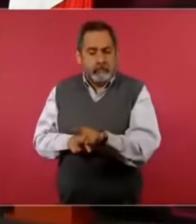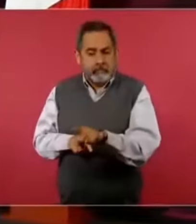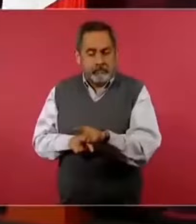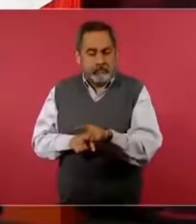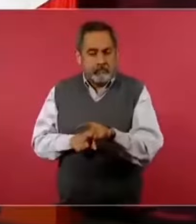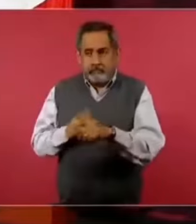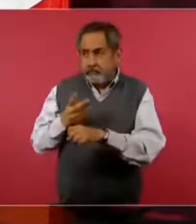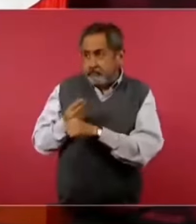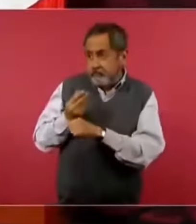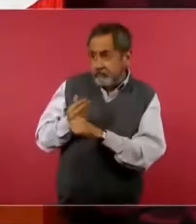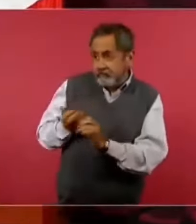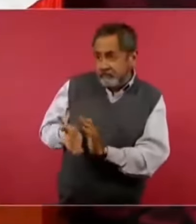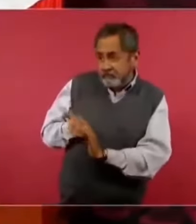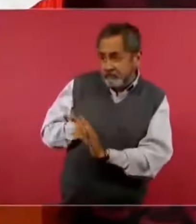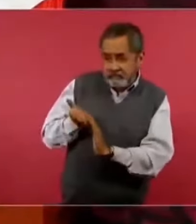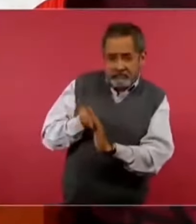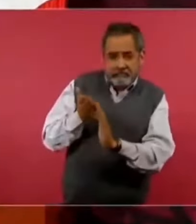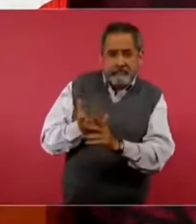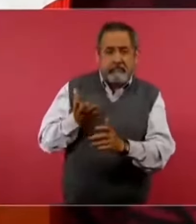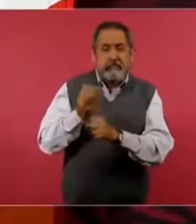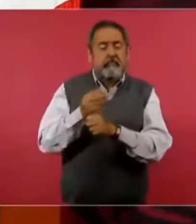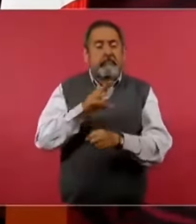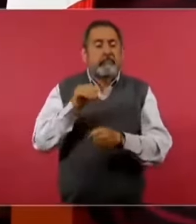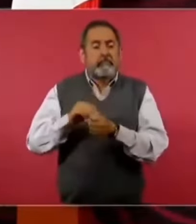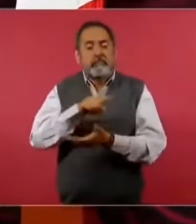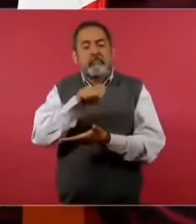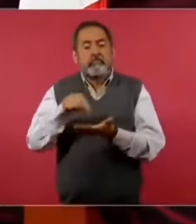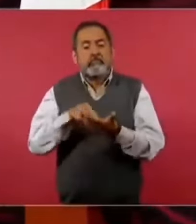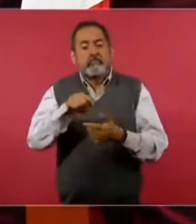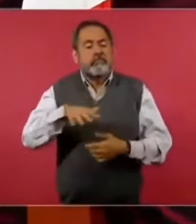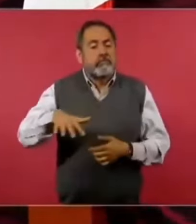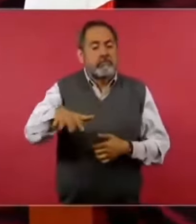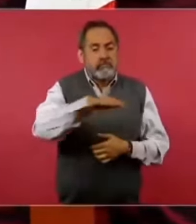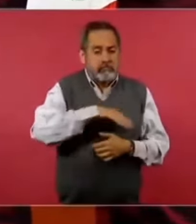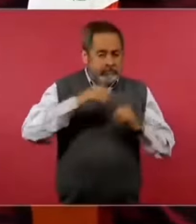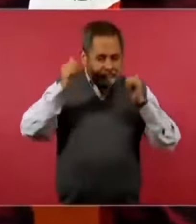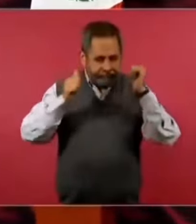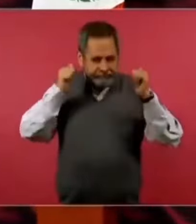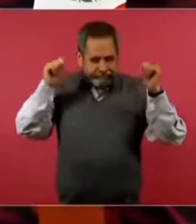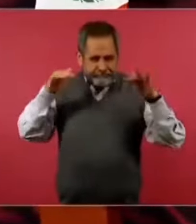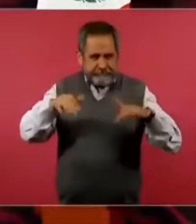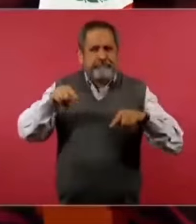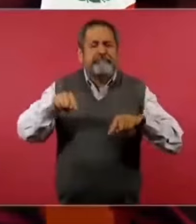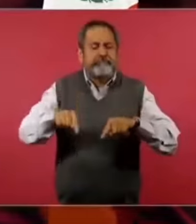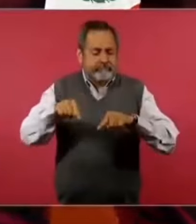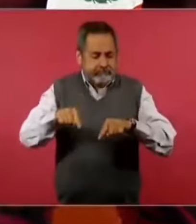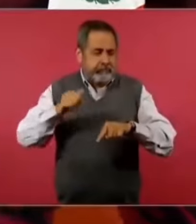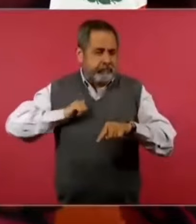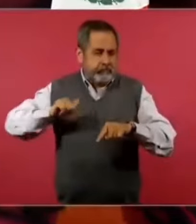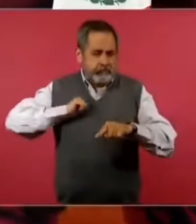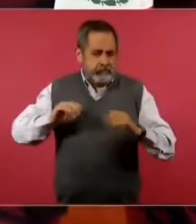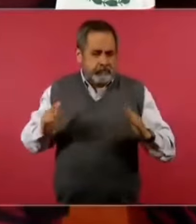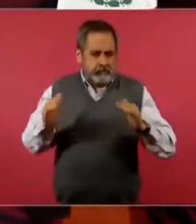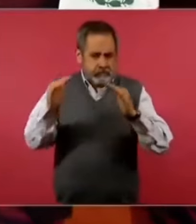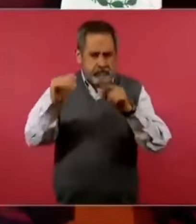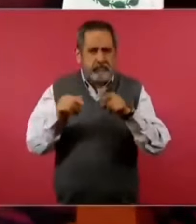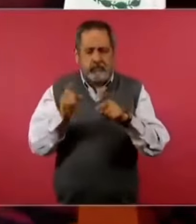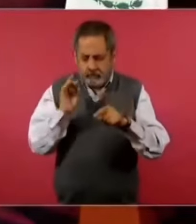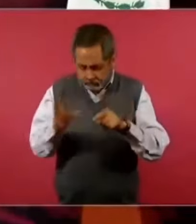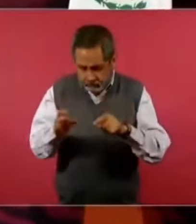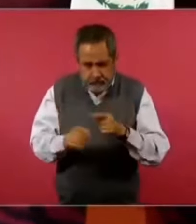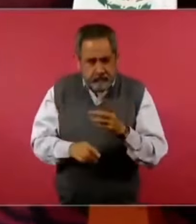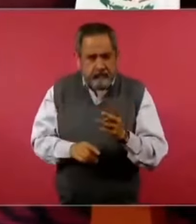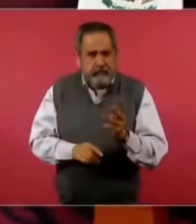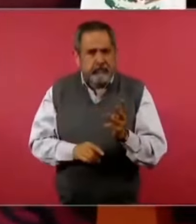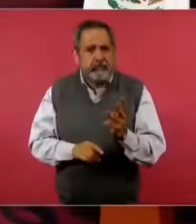reconstrucción del sitio arqueológico y